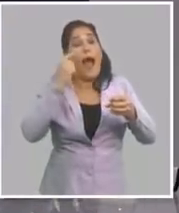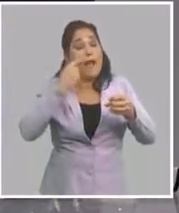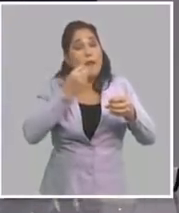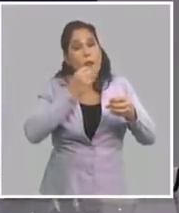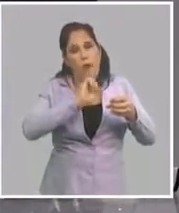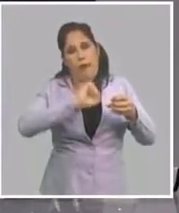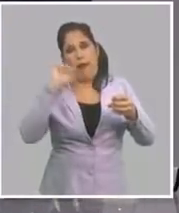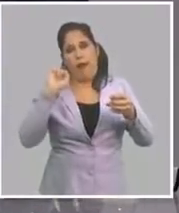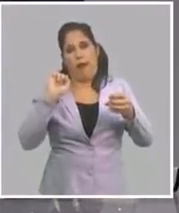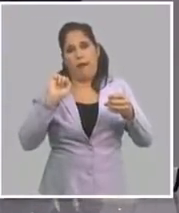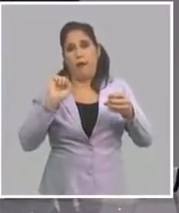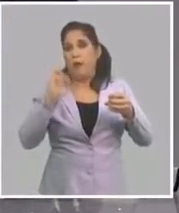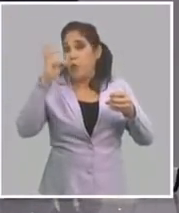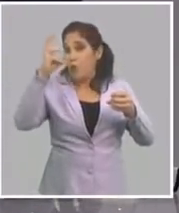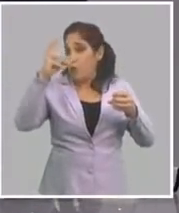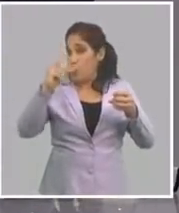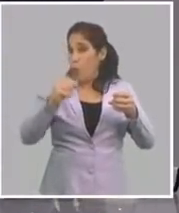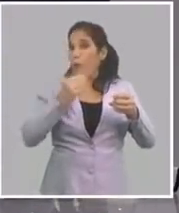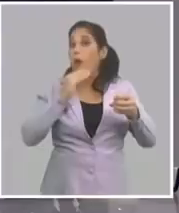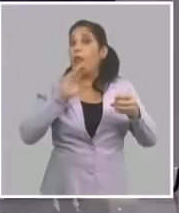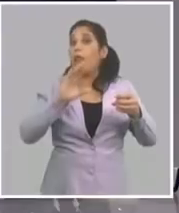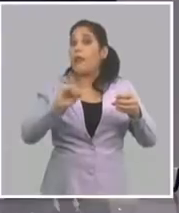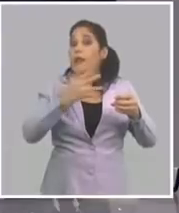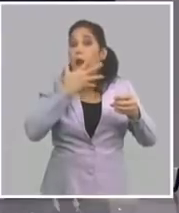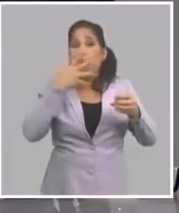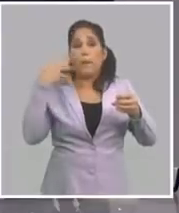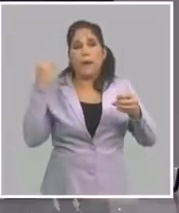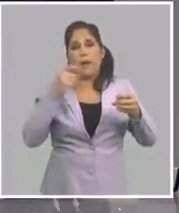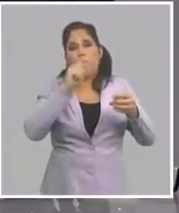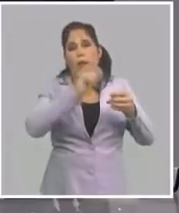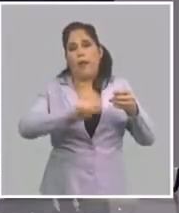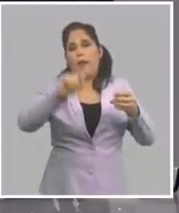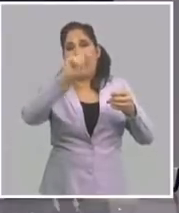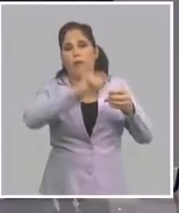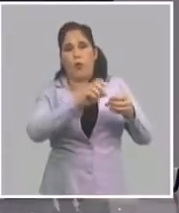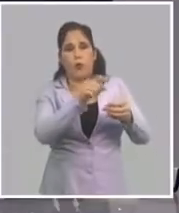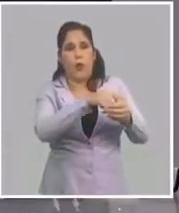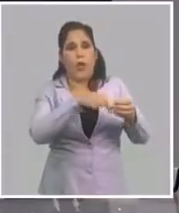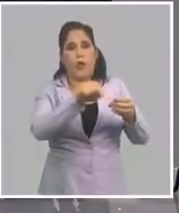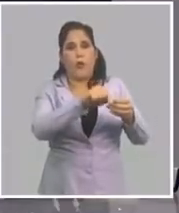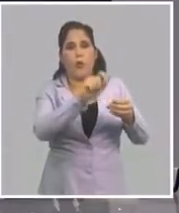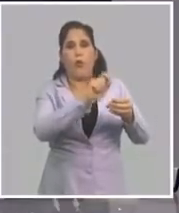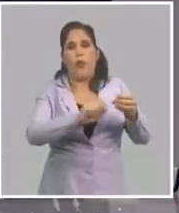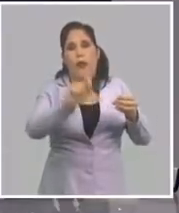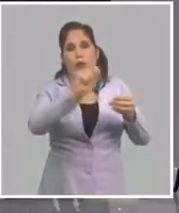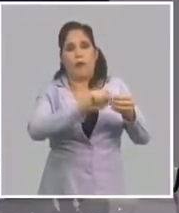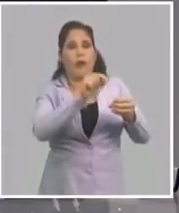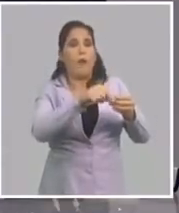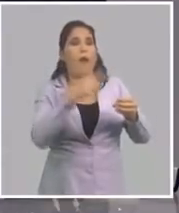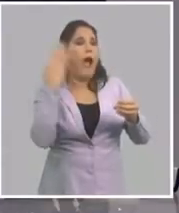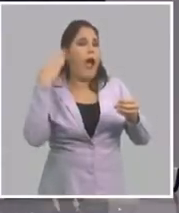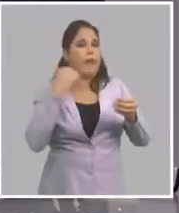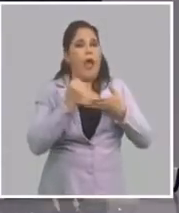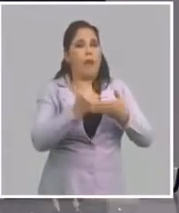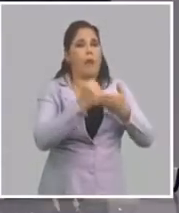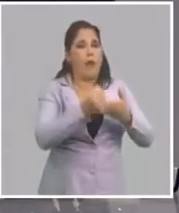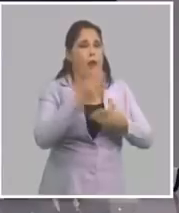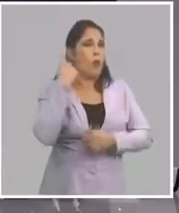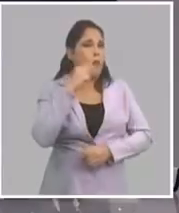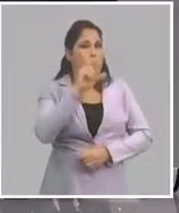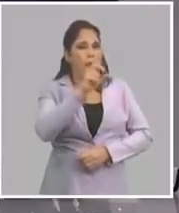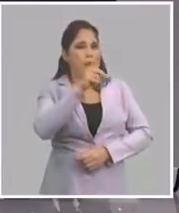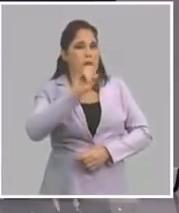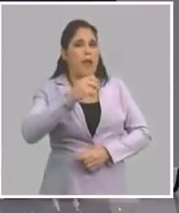votos electorales. Los números indican que él ha perdido votos en determinados grupos electorales que lo apoyaron en el 16.